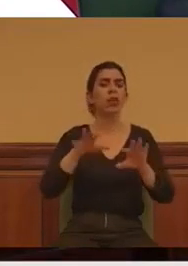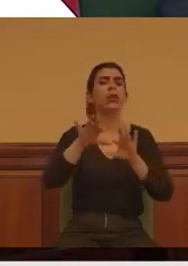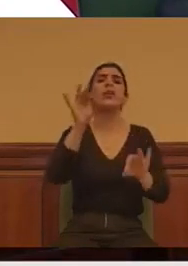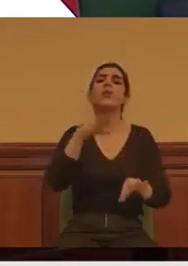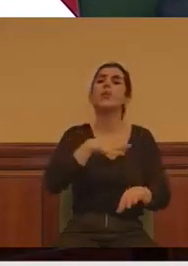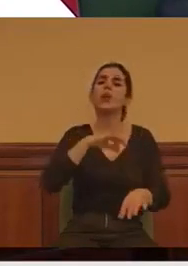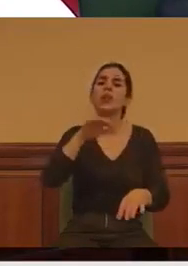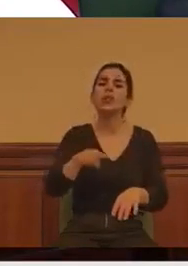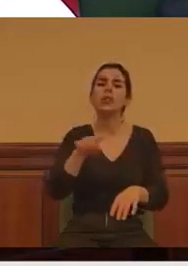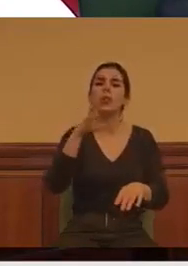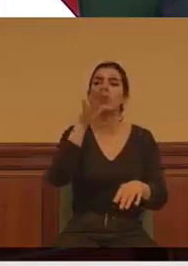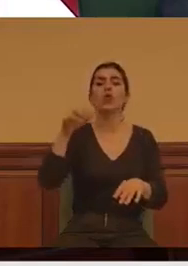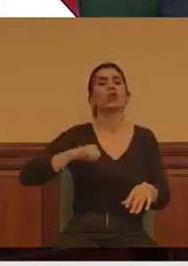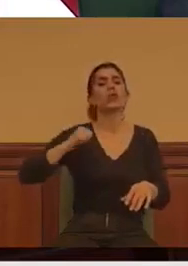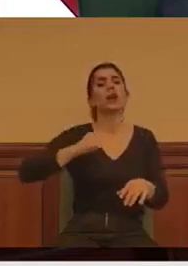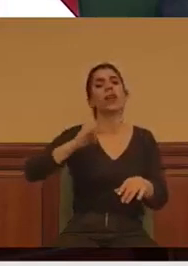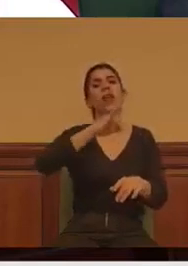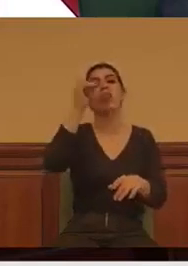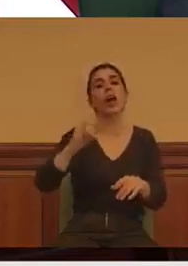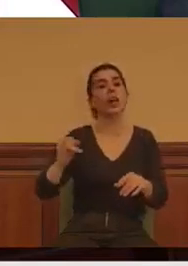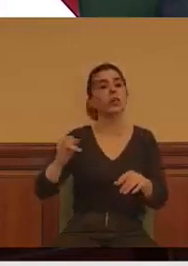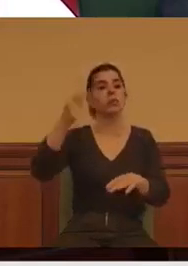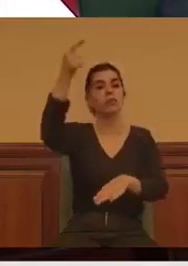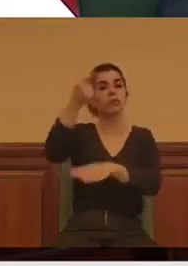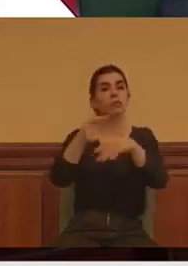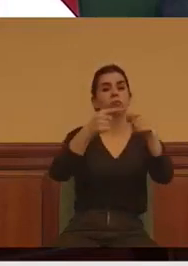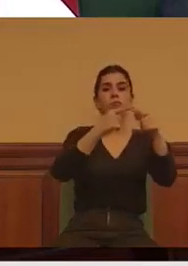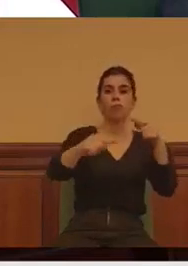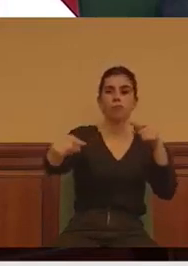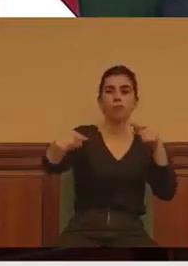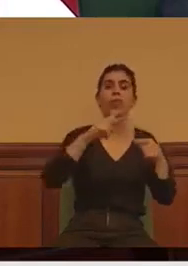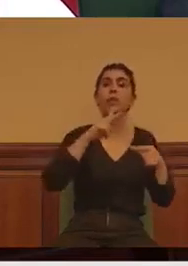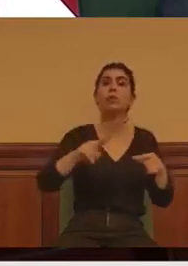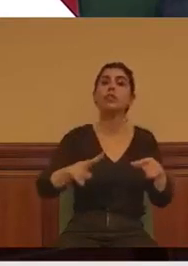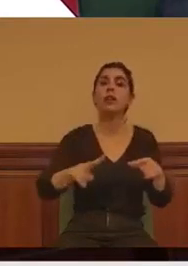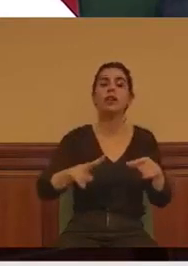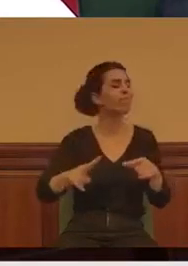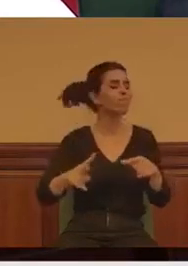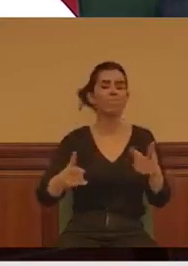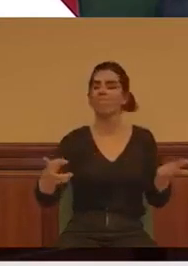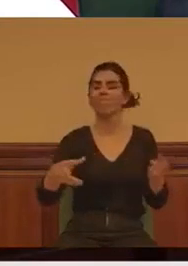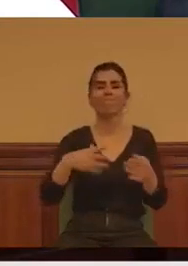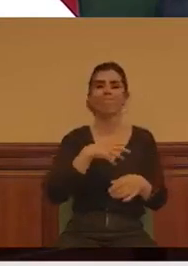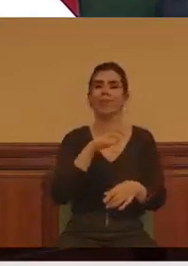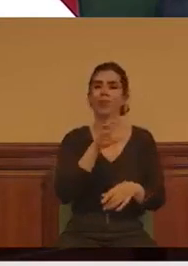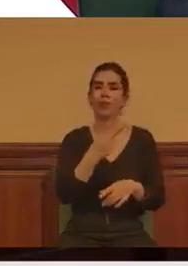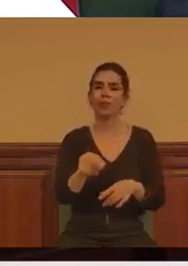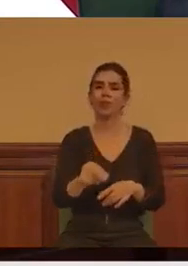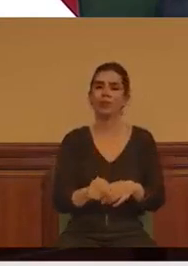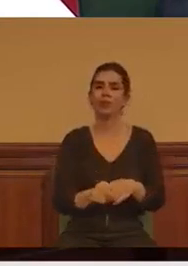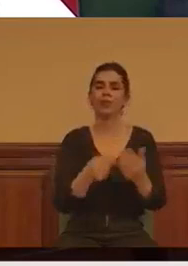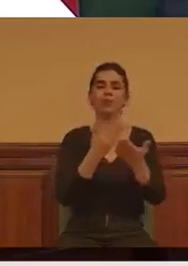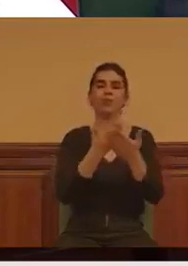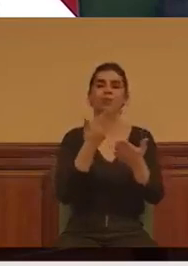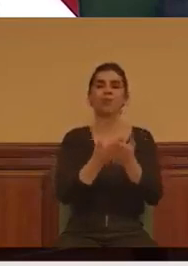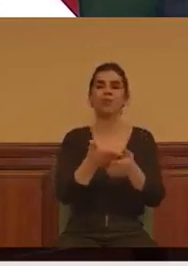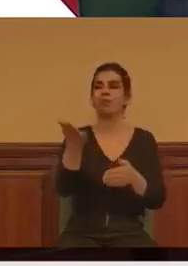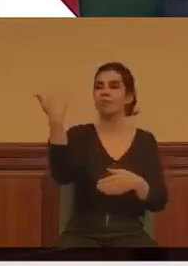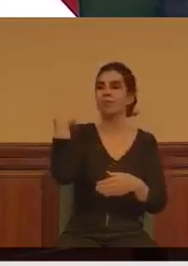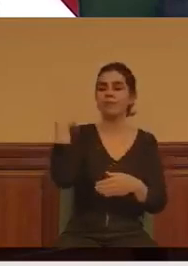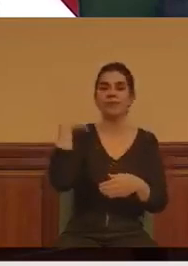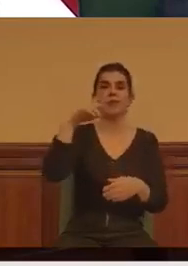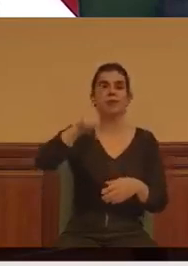al hospital Zendal. La respuesta es no, y está acreditado. A mediados del pasado mes de enero